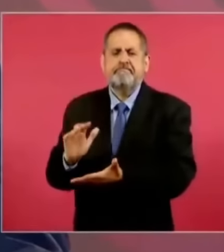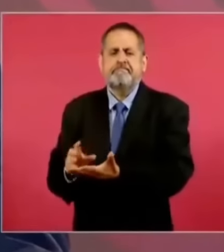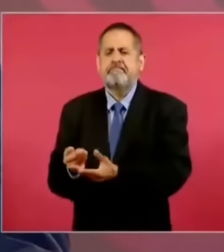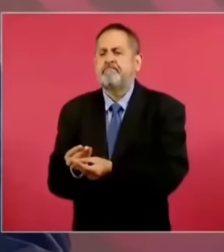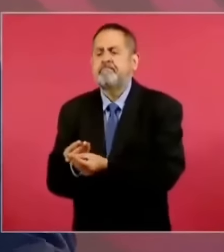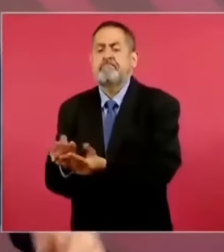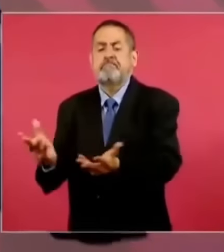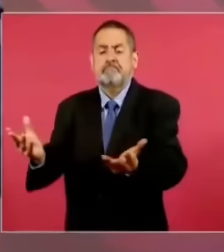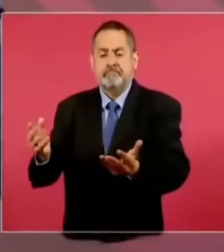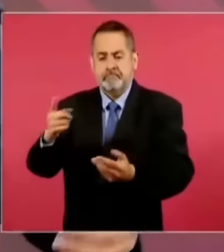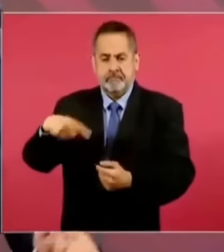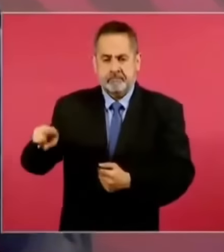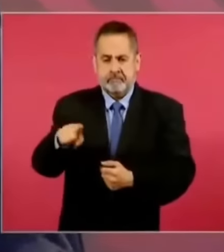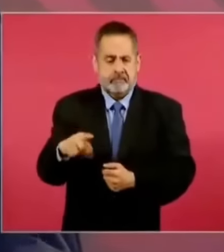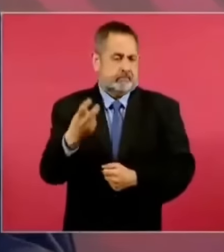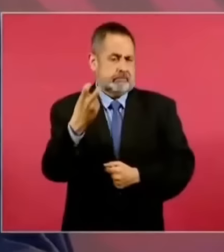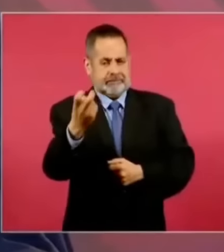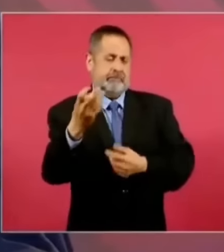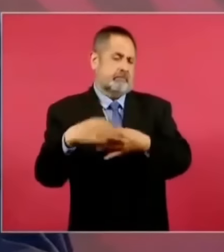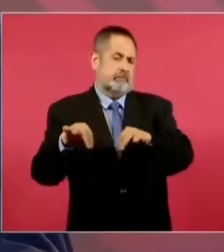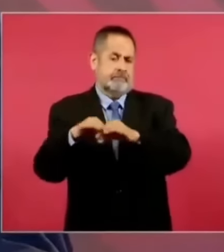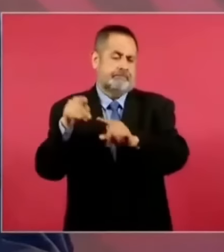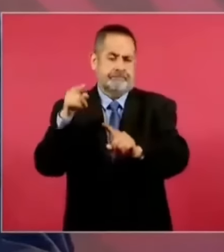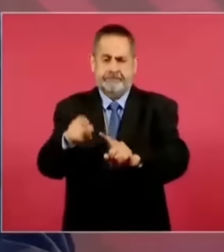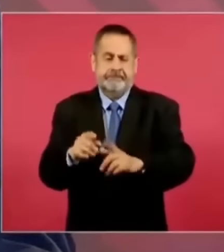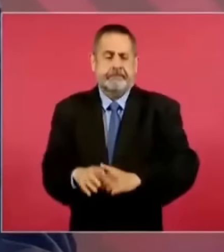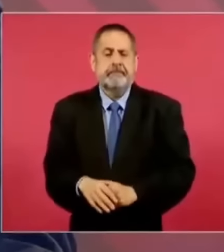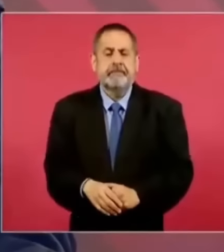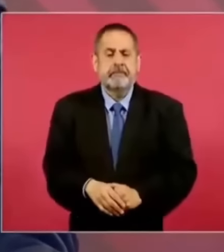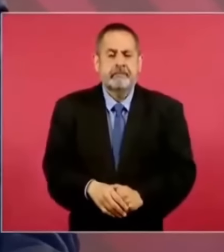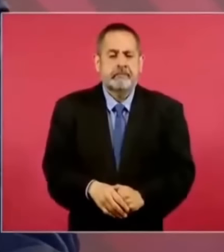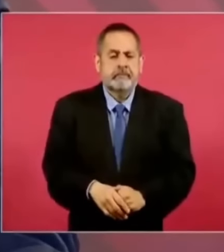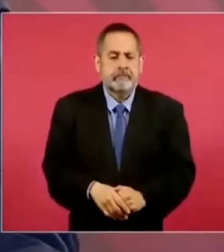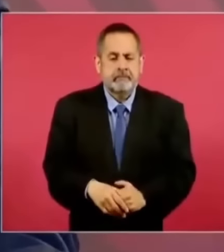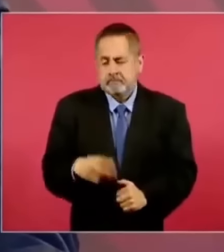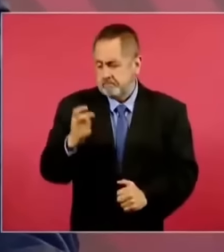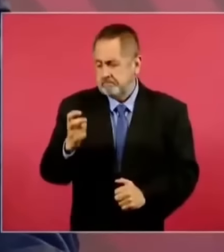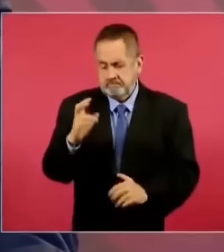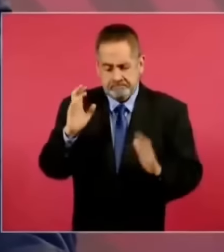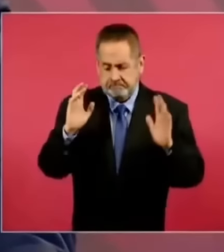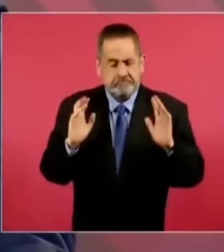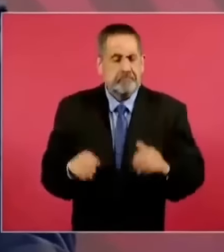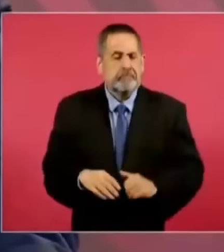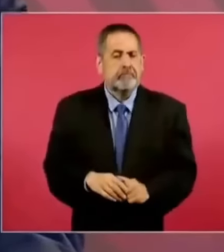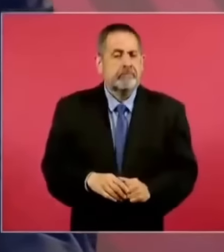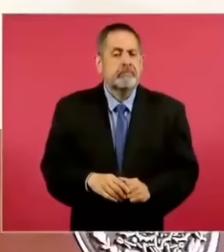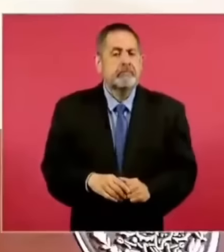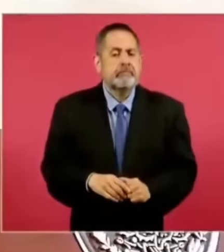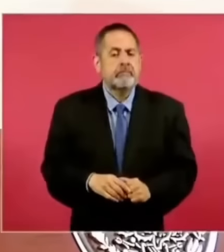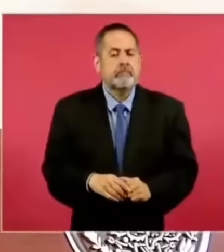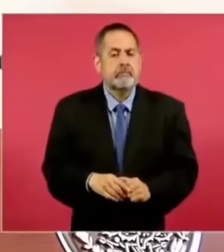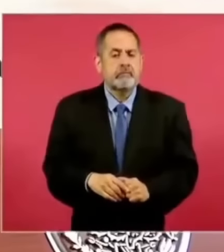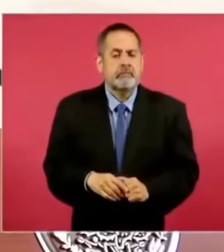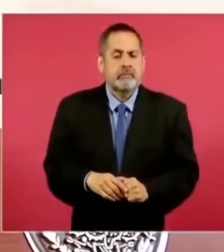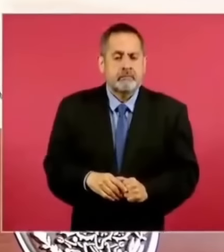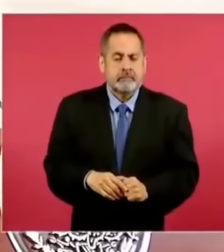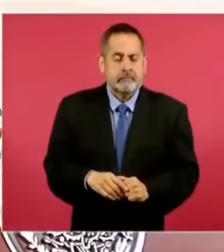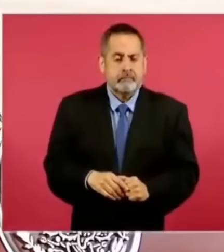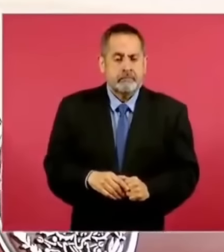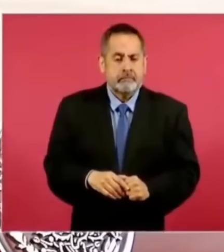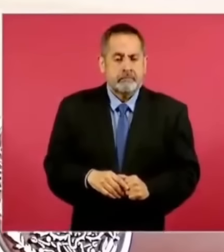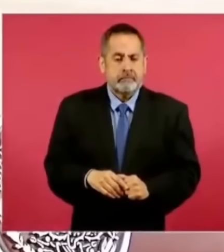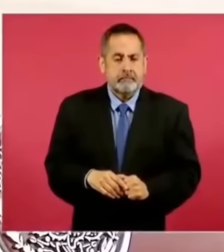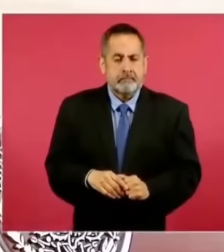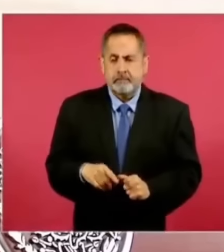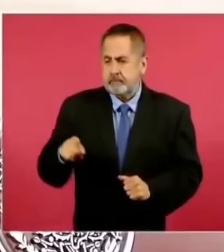Eso es muy importante. Por eso está funcionando la